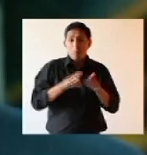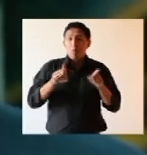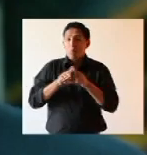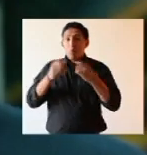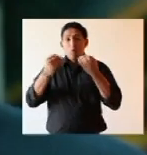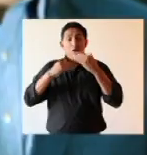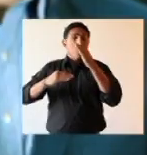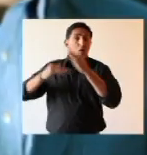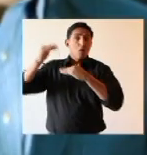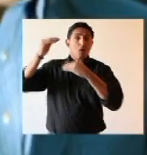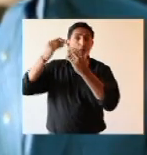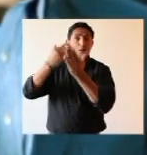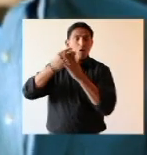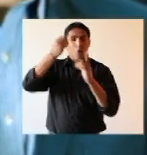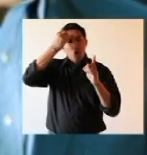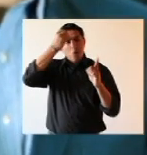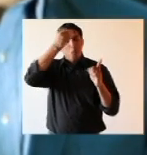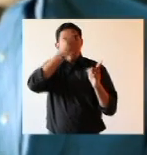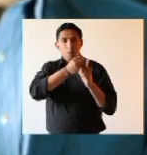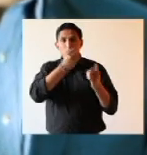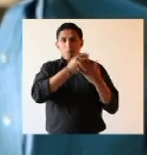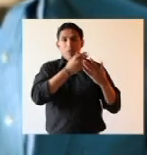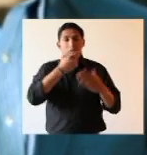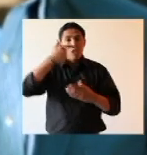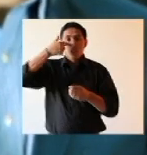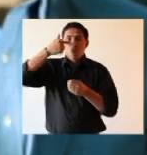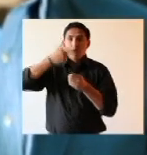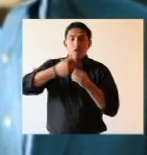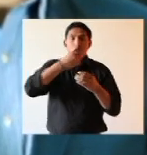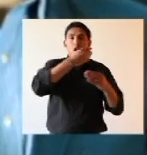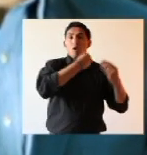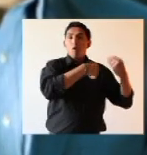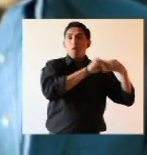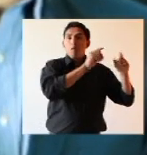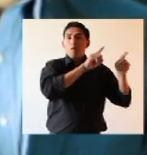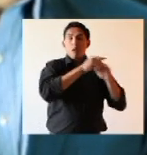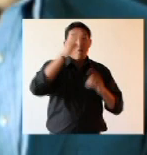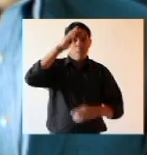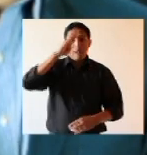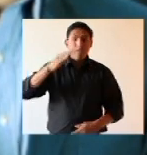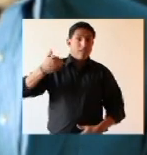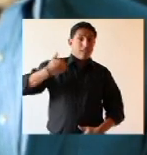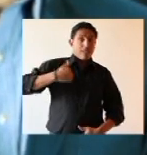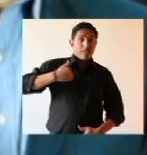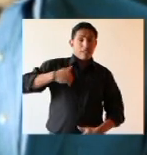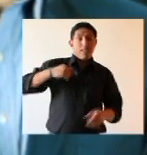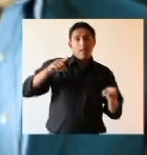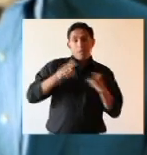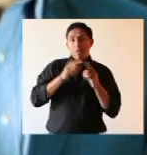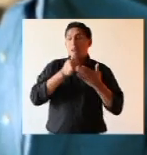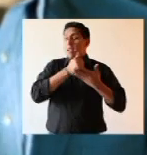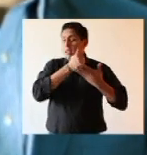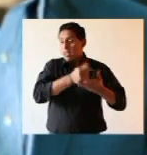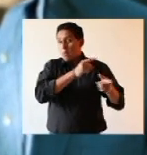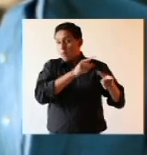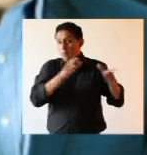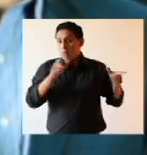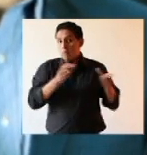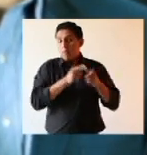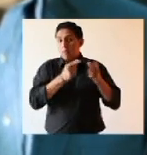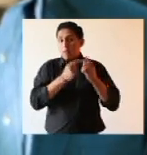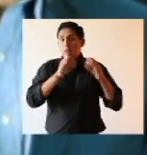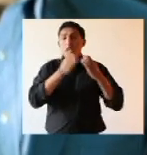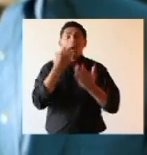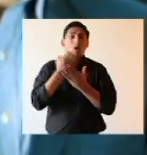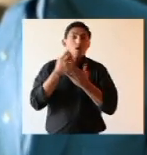nuestros compromisos de exportación de gas natural a los mercados de Brasil y a la Argentina, y principalmente garantizar el abastecimiento de nuestro mercado